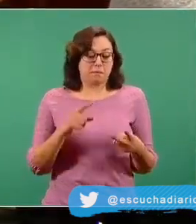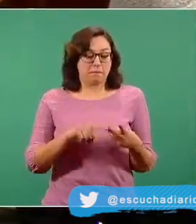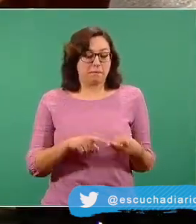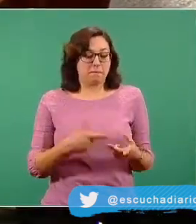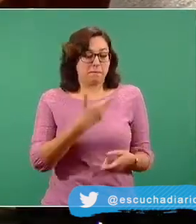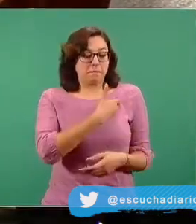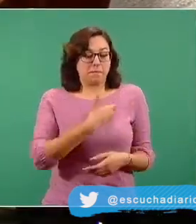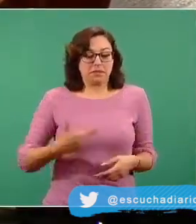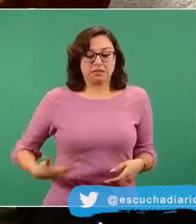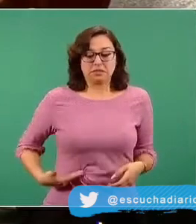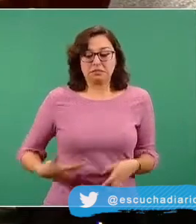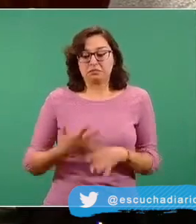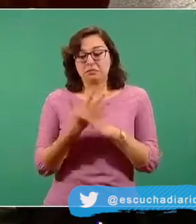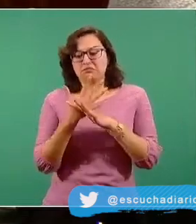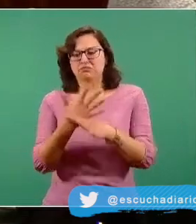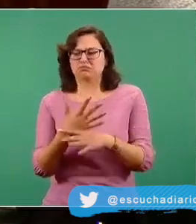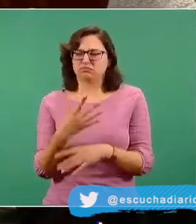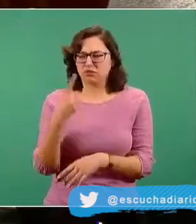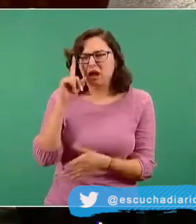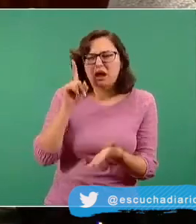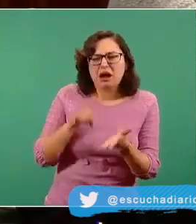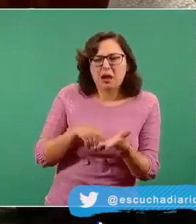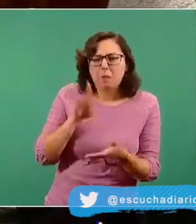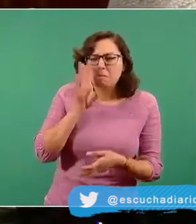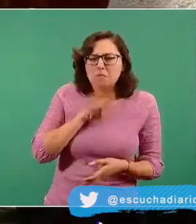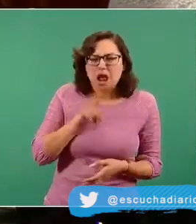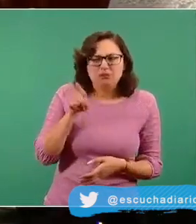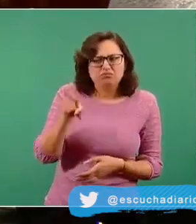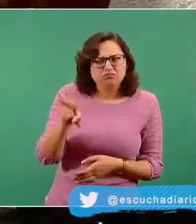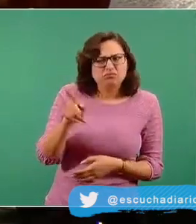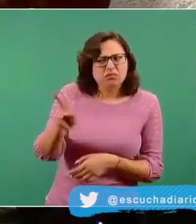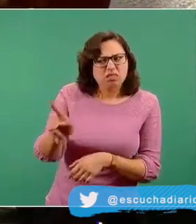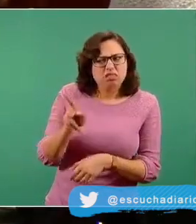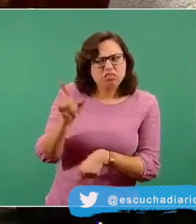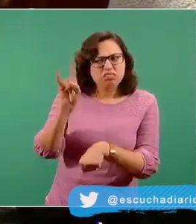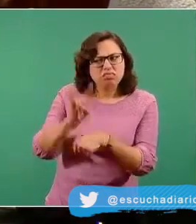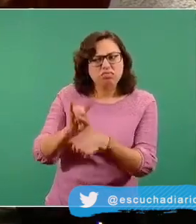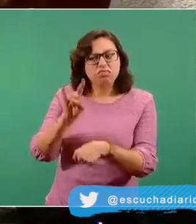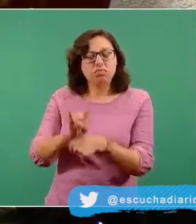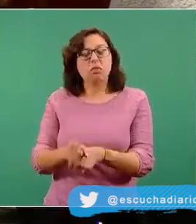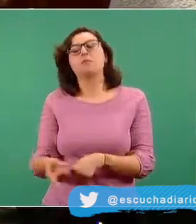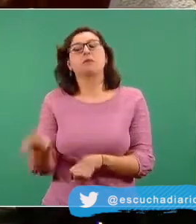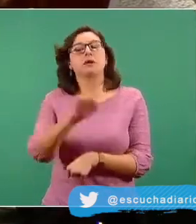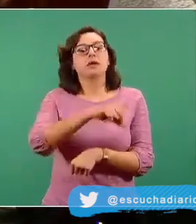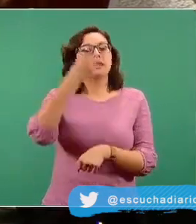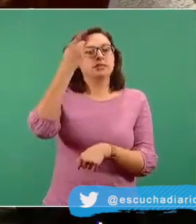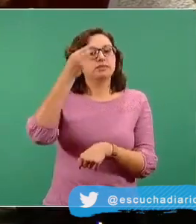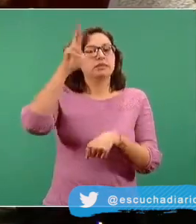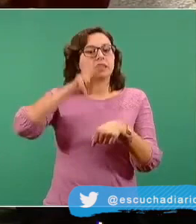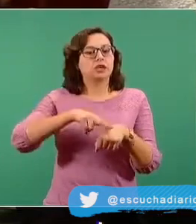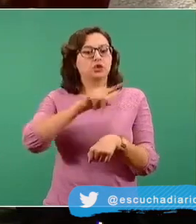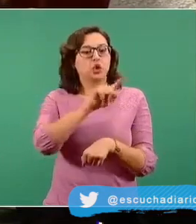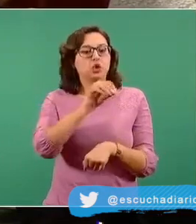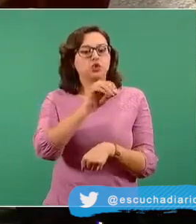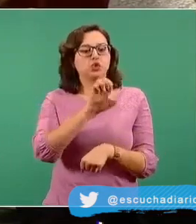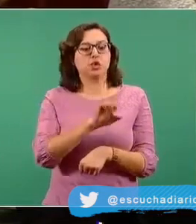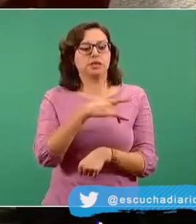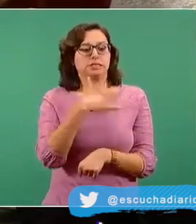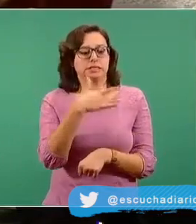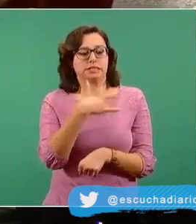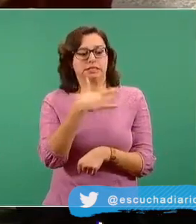Hoy Zoe Robledo dijo que iba a hacer una investigación. Y bueno, la gente se pregunta cuántas personas atendió